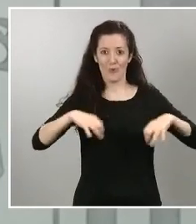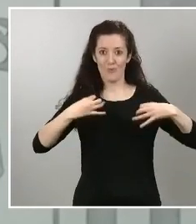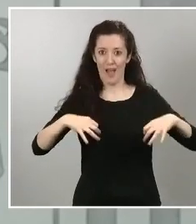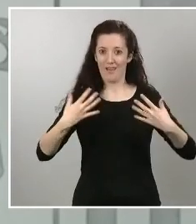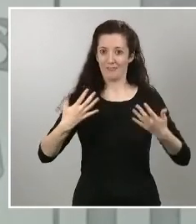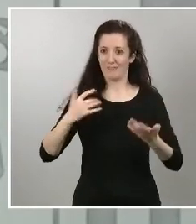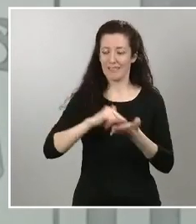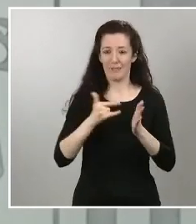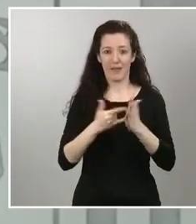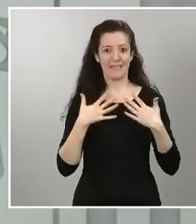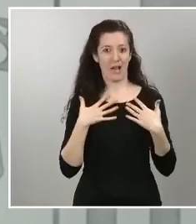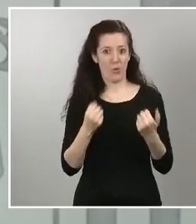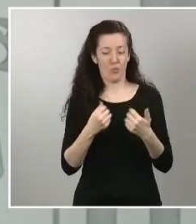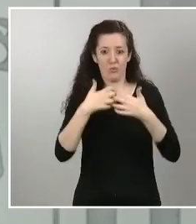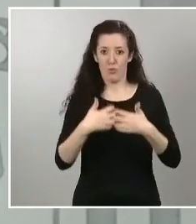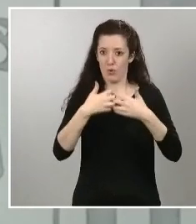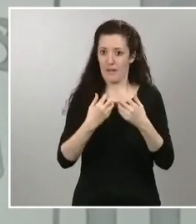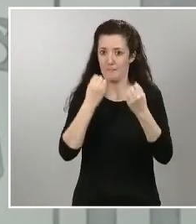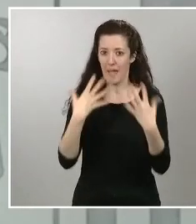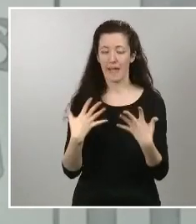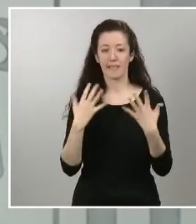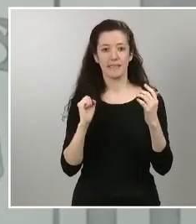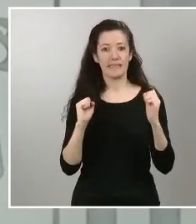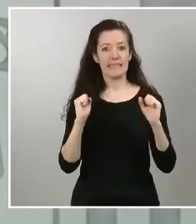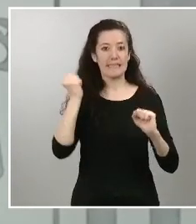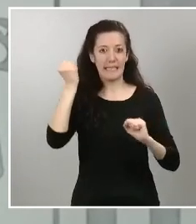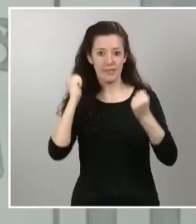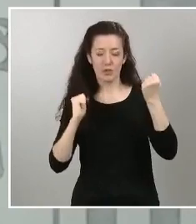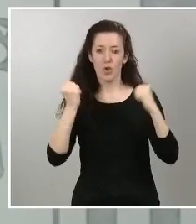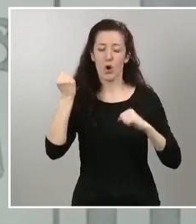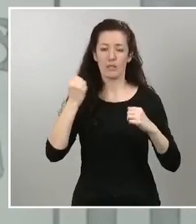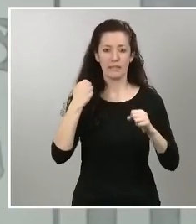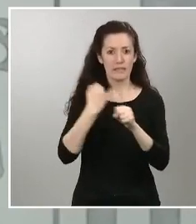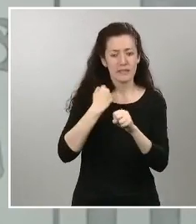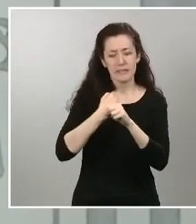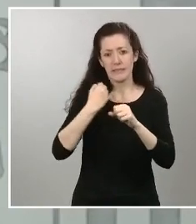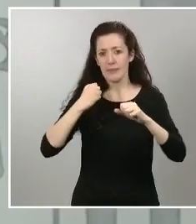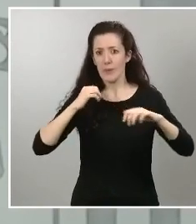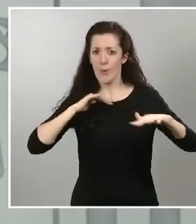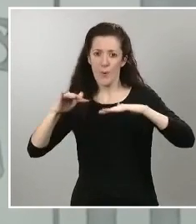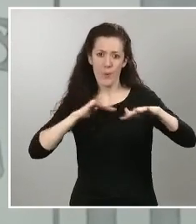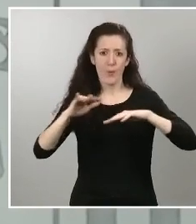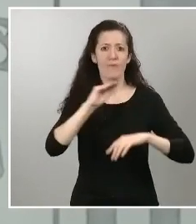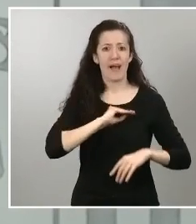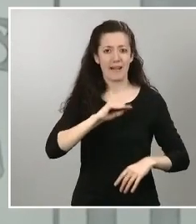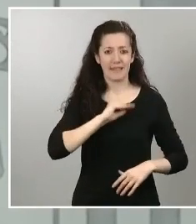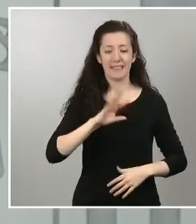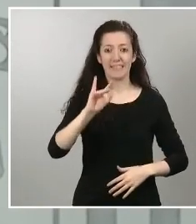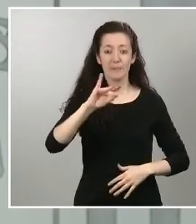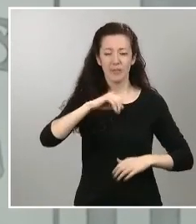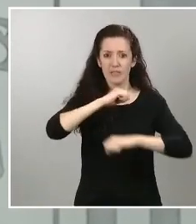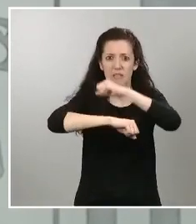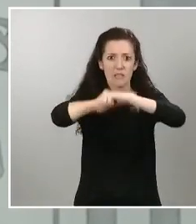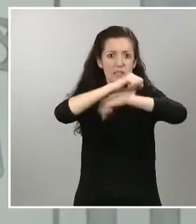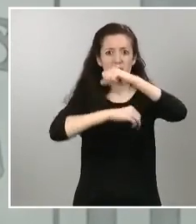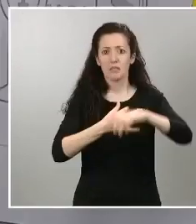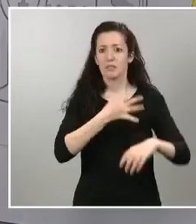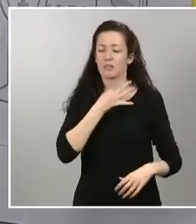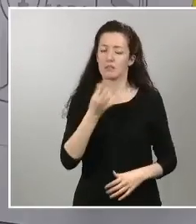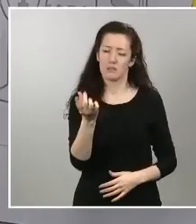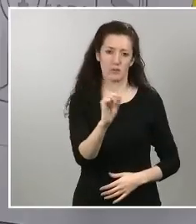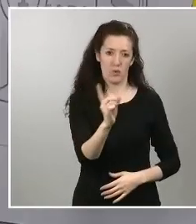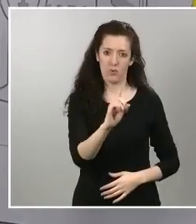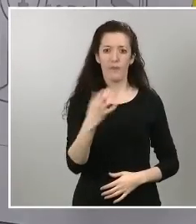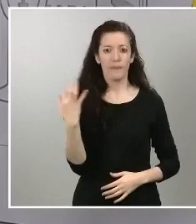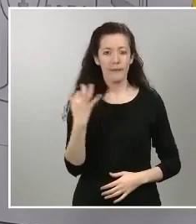nos ha aturado y por tanto tener la capacidad de atender en cada momento a las personas que requieren atención sanitaria Ministra